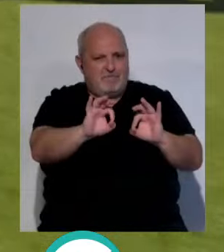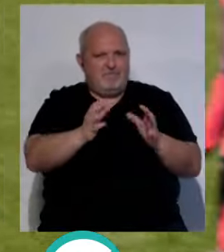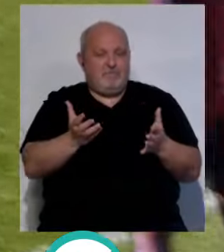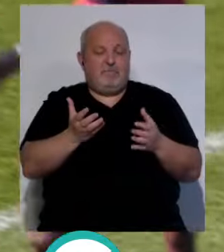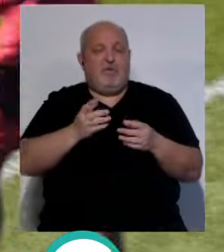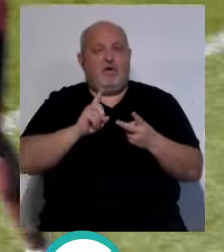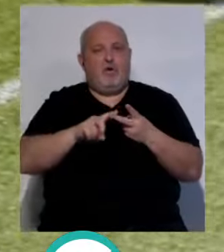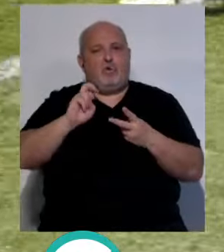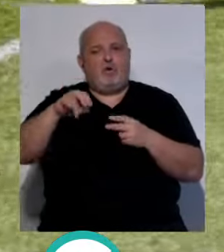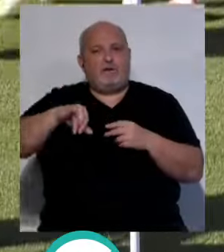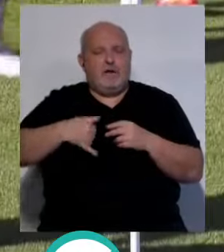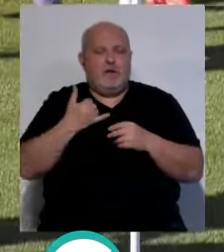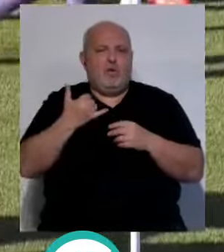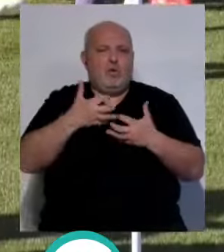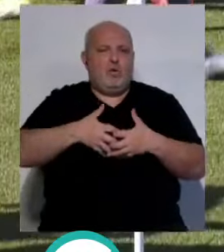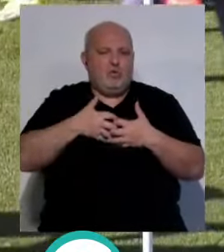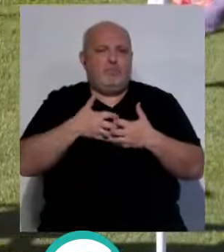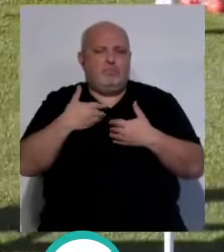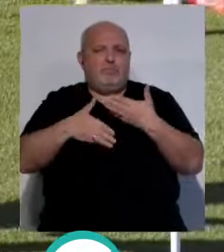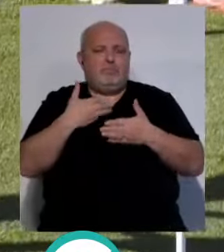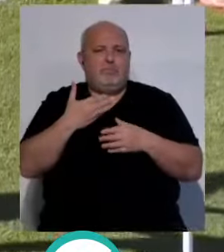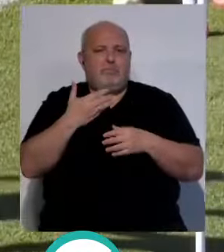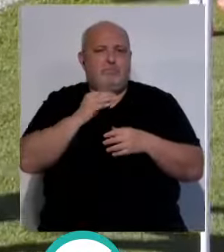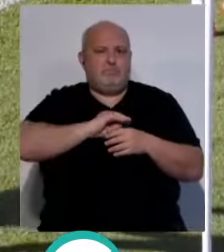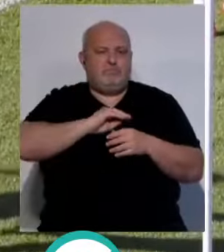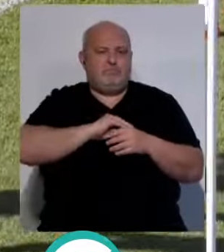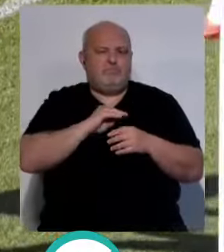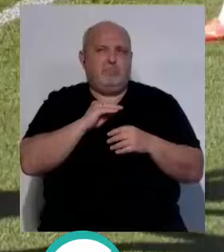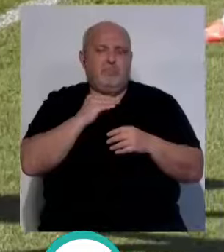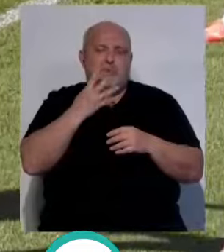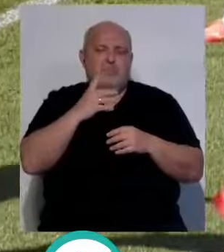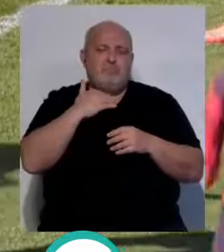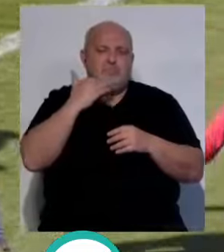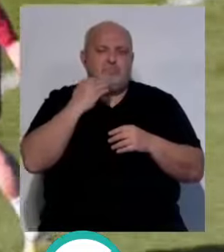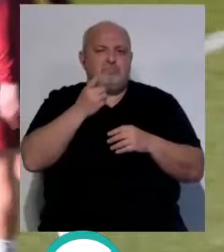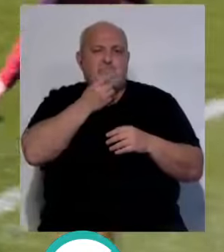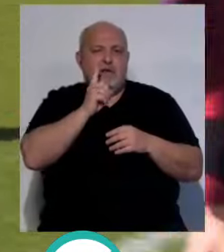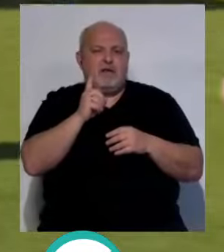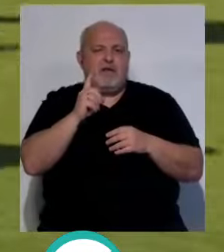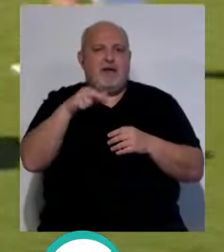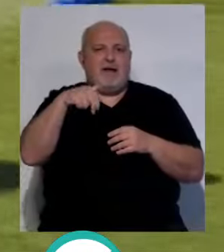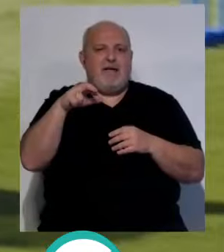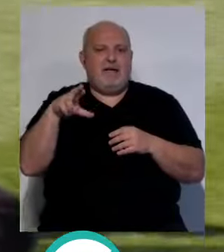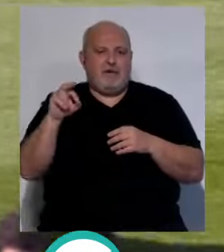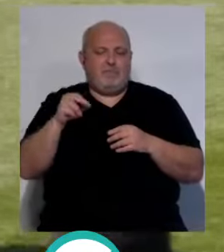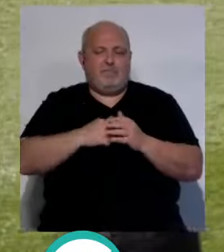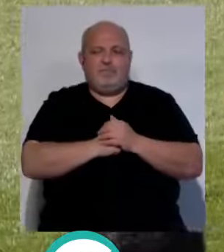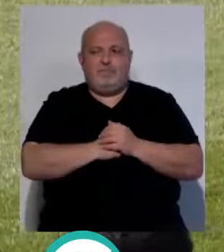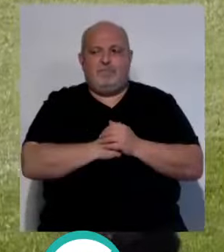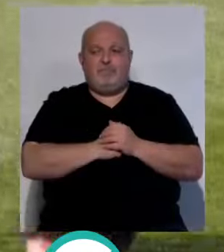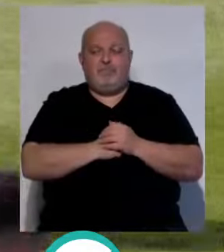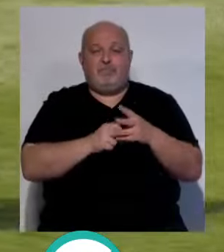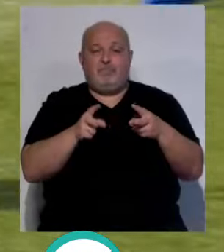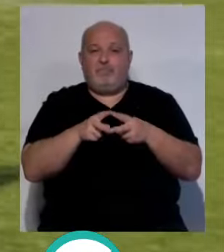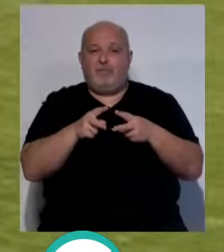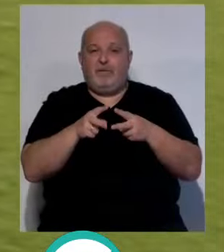es normal que esté cansado porque peleó, luchó... ...y creo que hizo un partido no muy bueno, bueno, pero buen partido, es Robben Navarro. Entonces, esos los